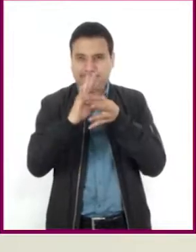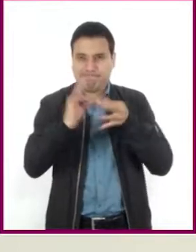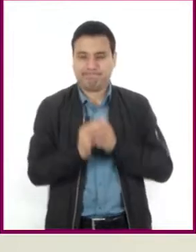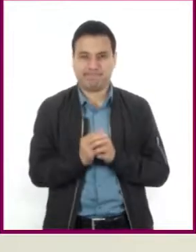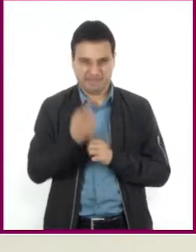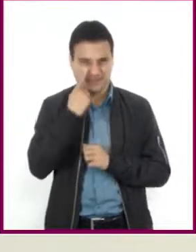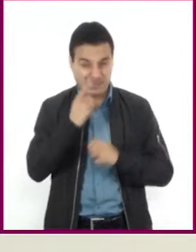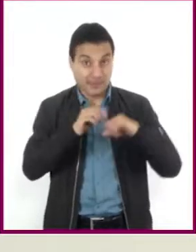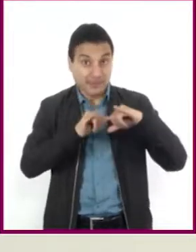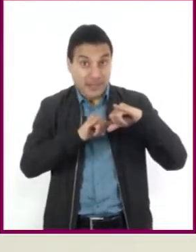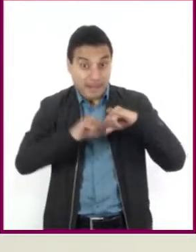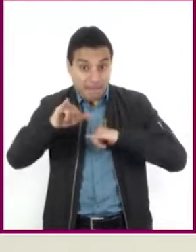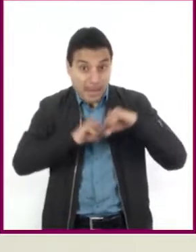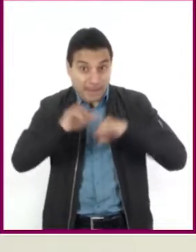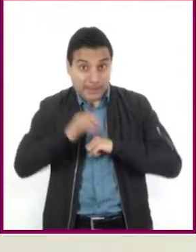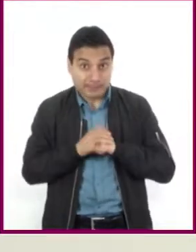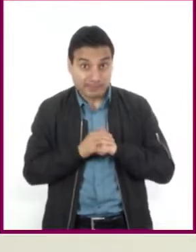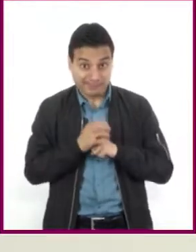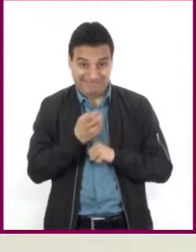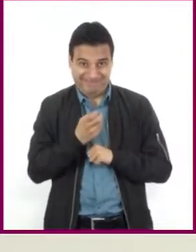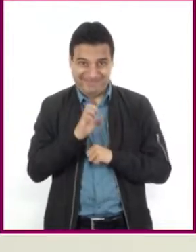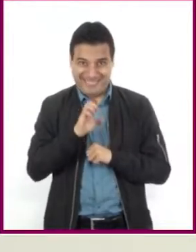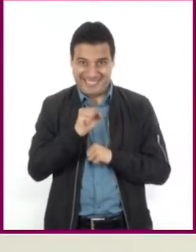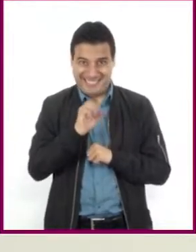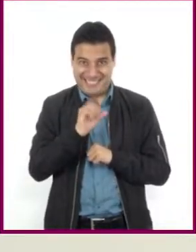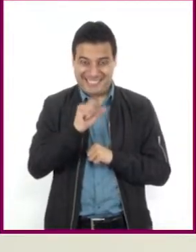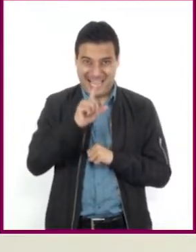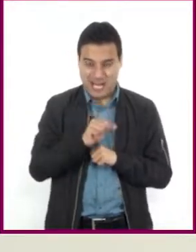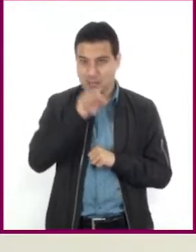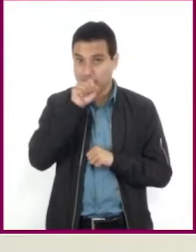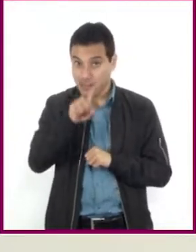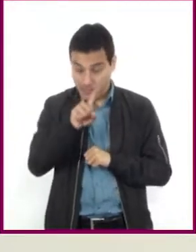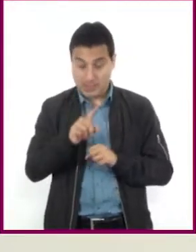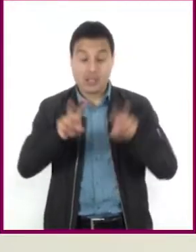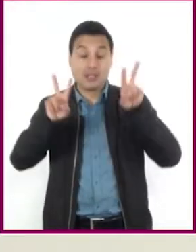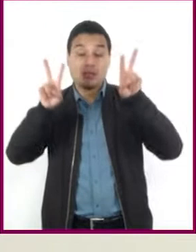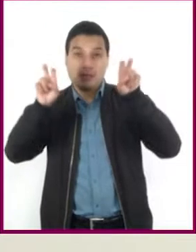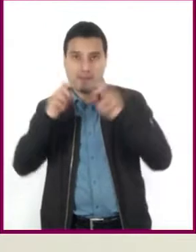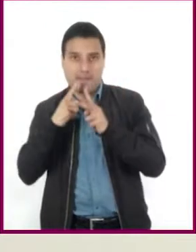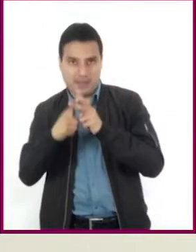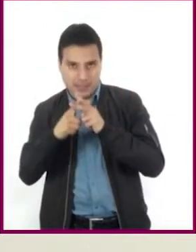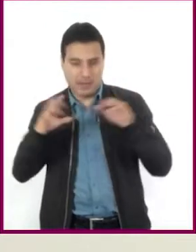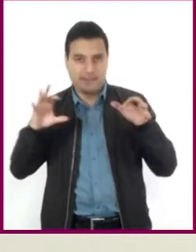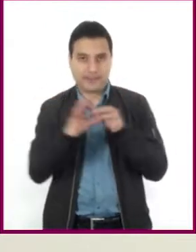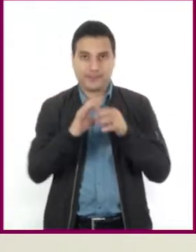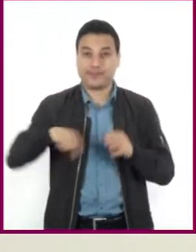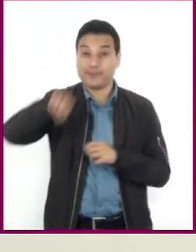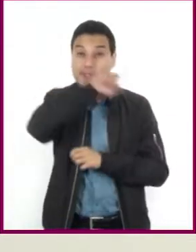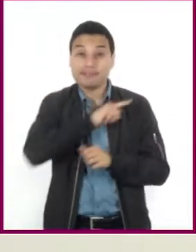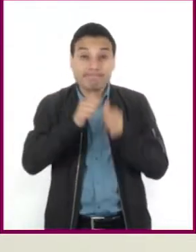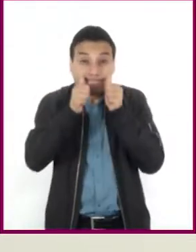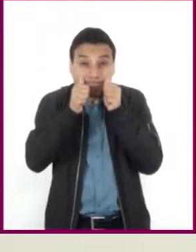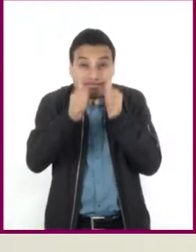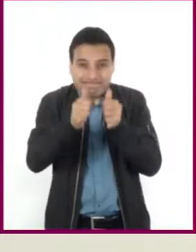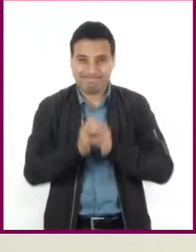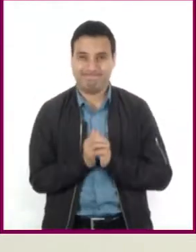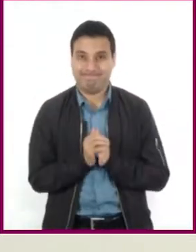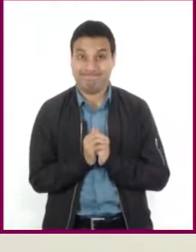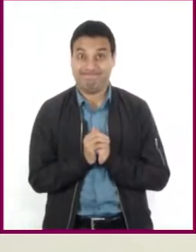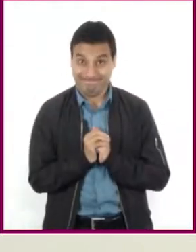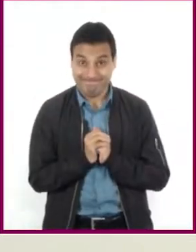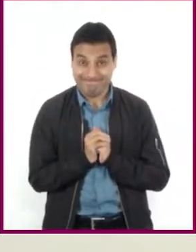mapas también tiene gran relación con la asignatura de matemáticas. Así que los invito a estar atentas y atentos